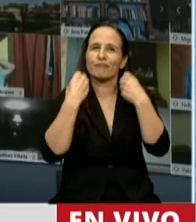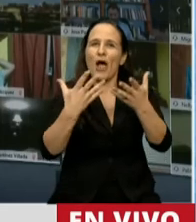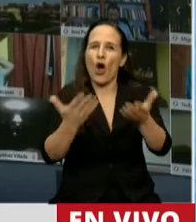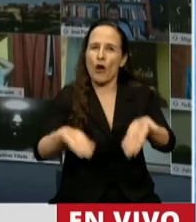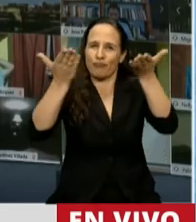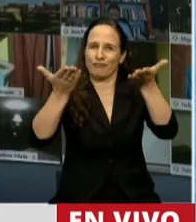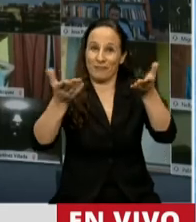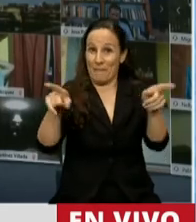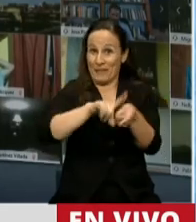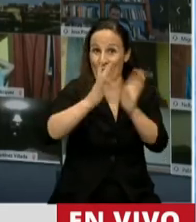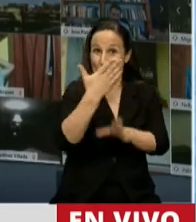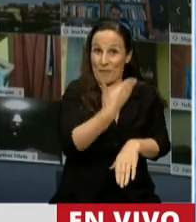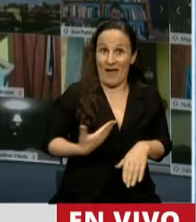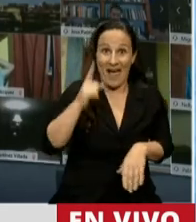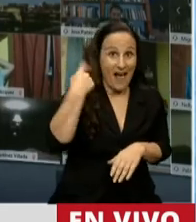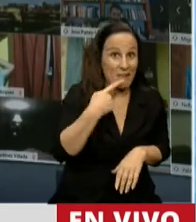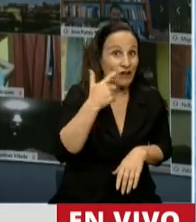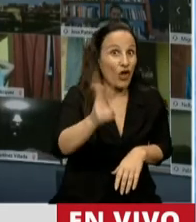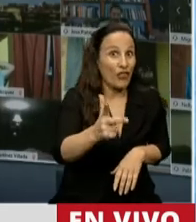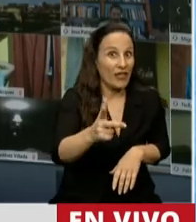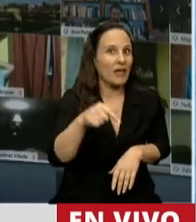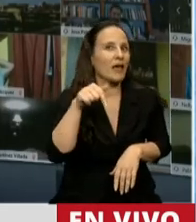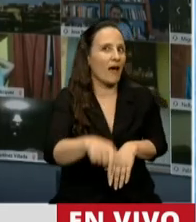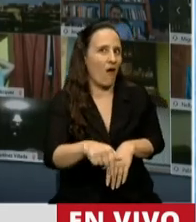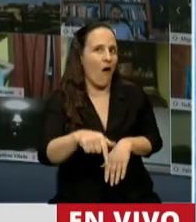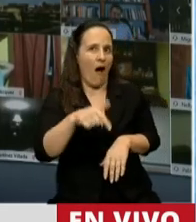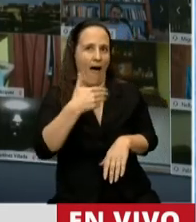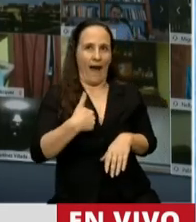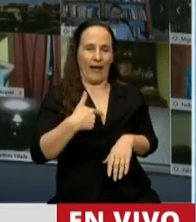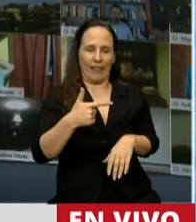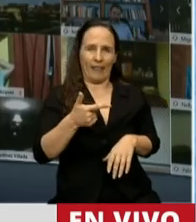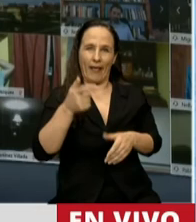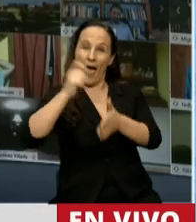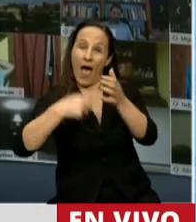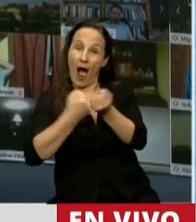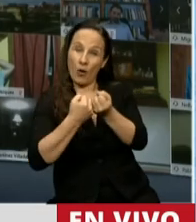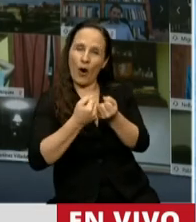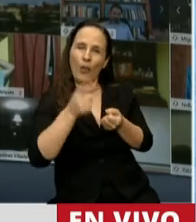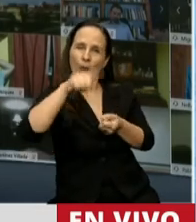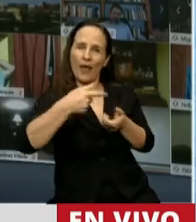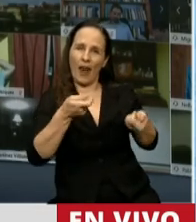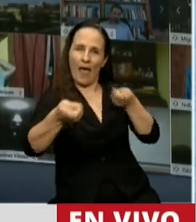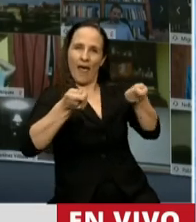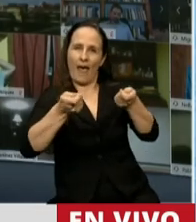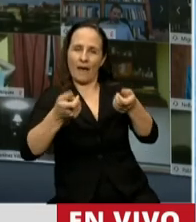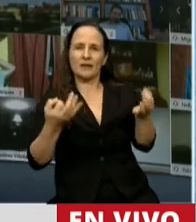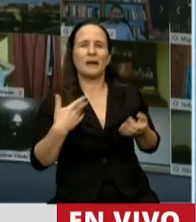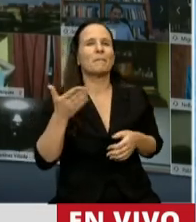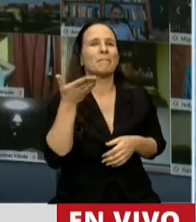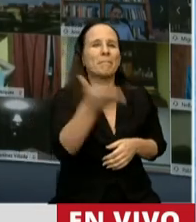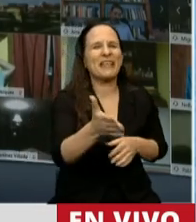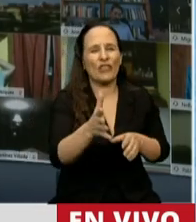hemos recuperado autonomía para el país que queremos. Un acuerdo que se logró con firmeza,